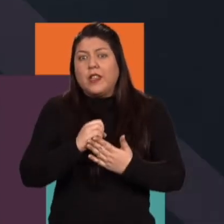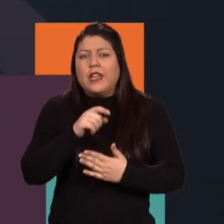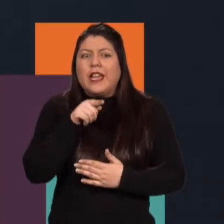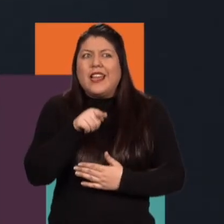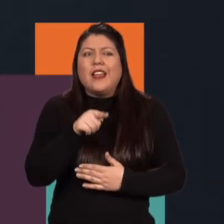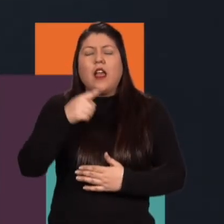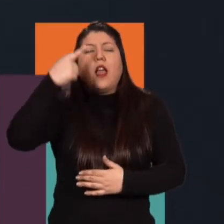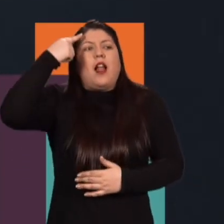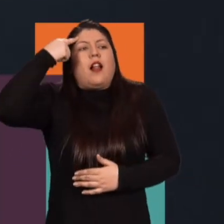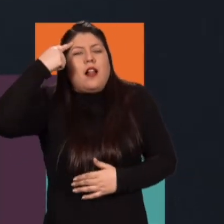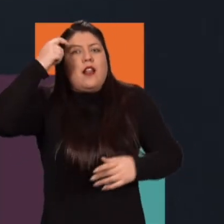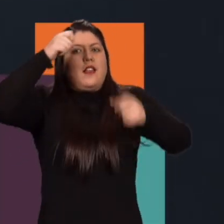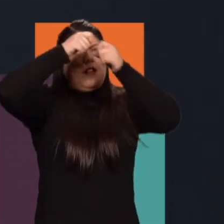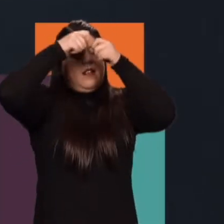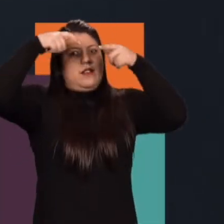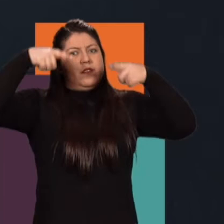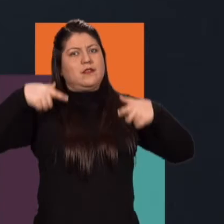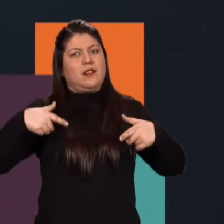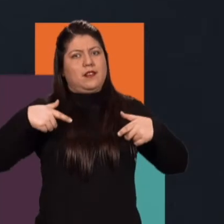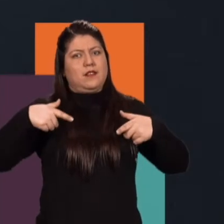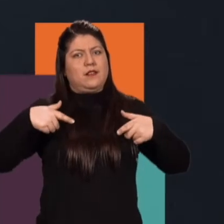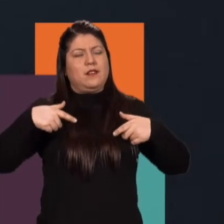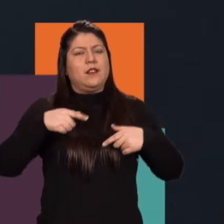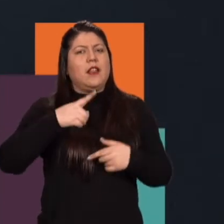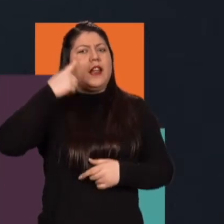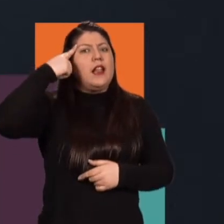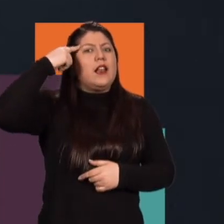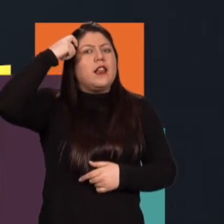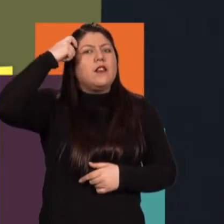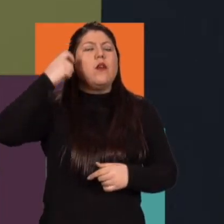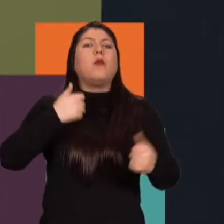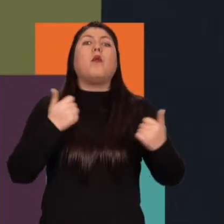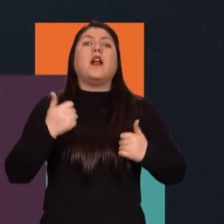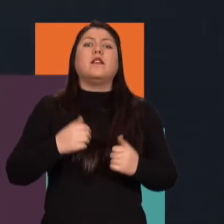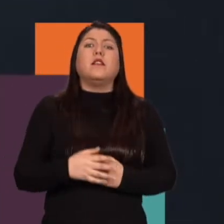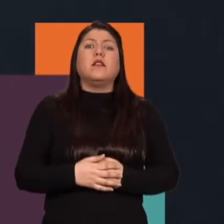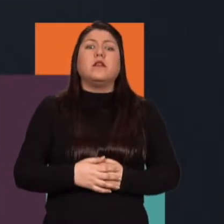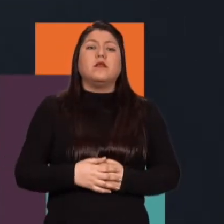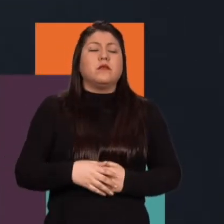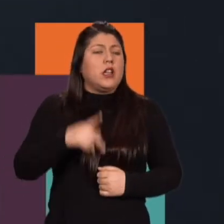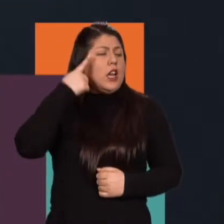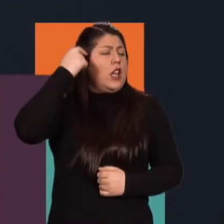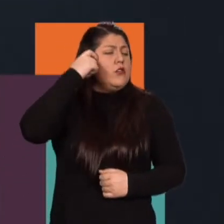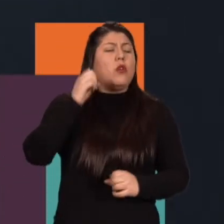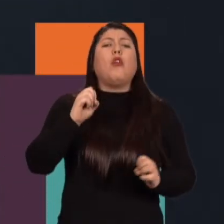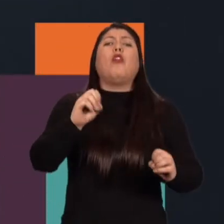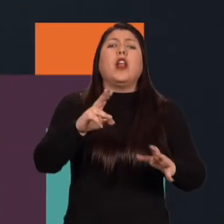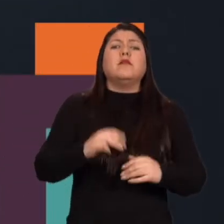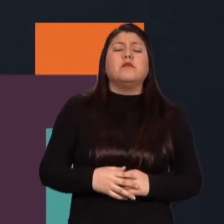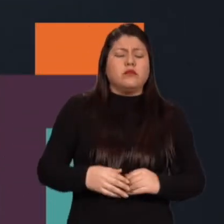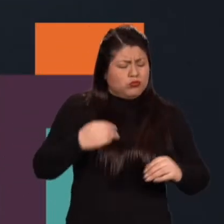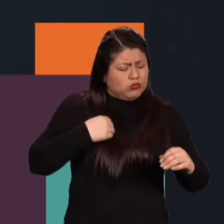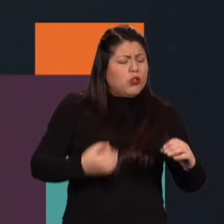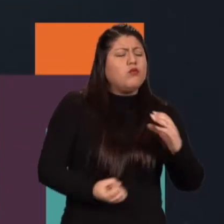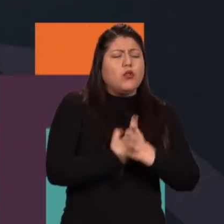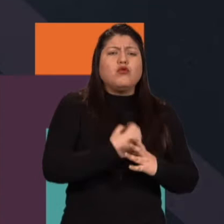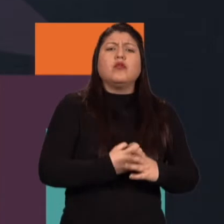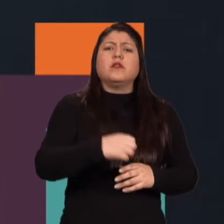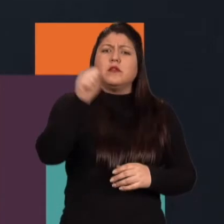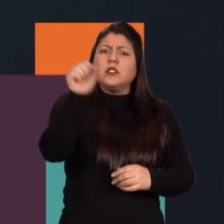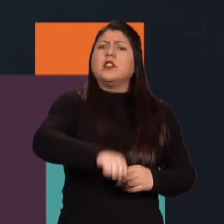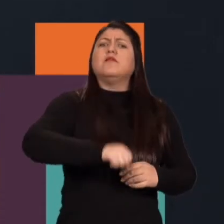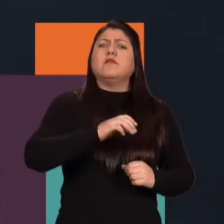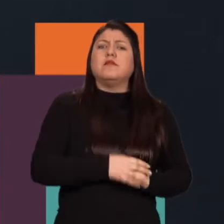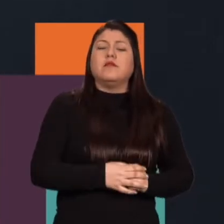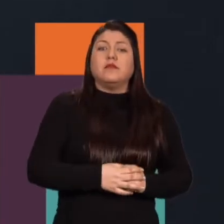creo yo que eso es lo que el Estado piensa. Entonces, el reto es tratar de contar historias. Sí, yo puedo hacer una historia, yo